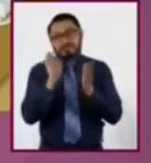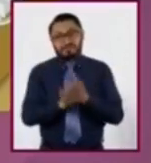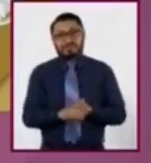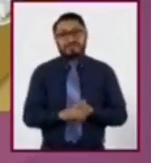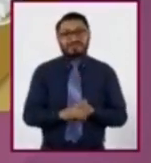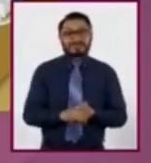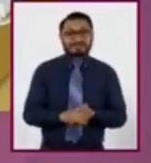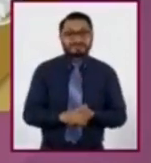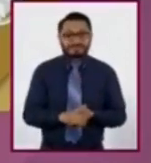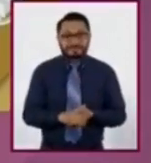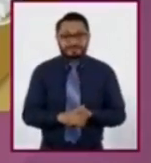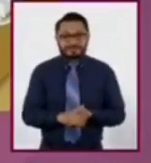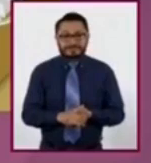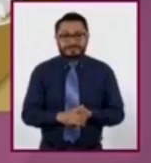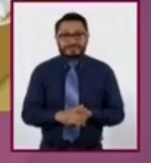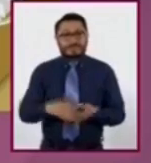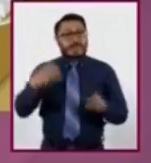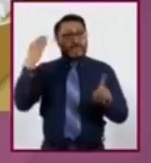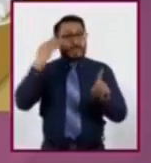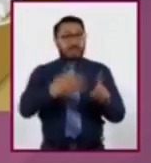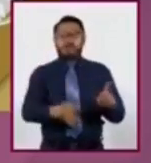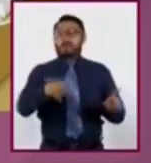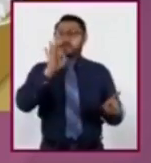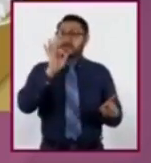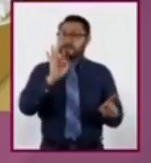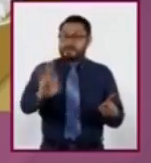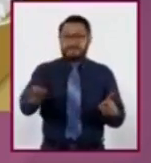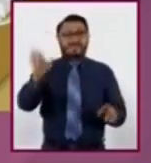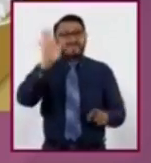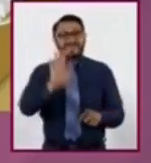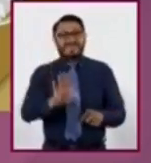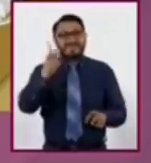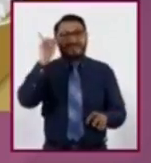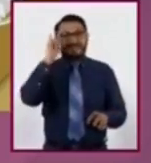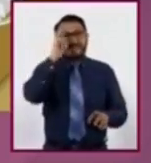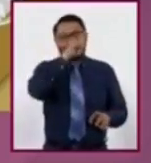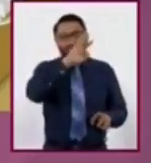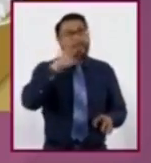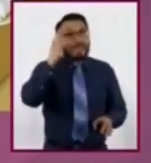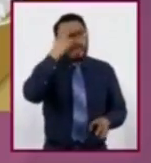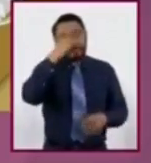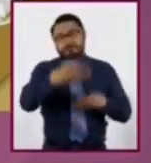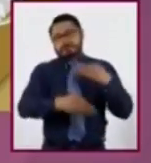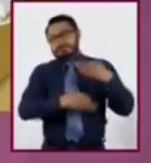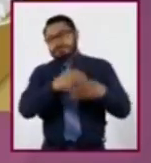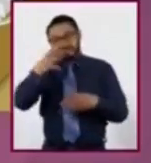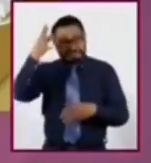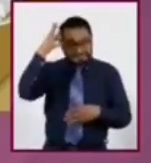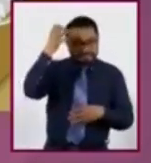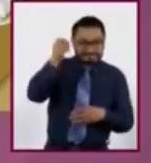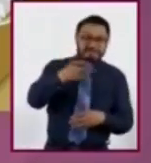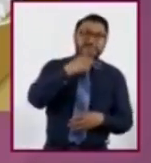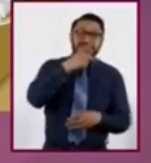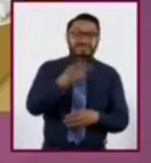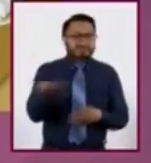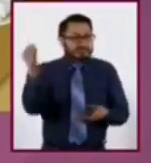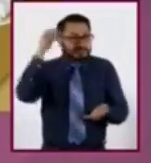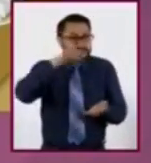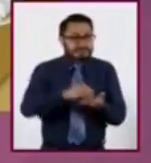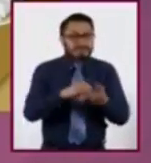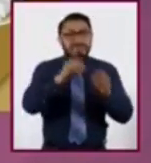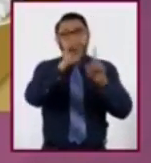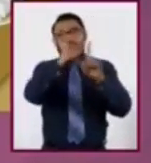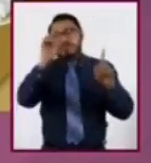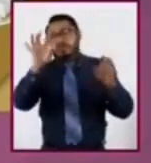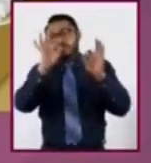Este sí que es un reto. Suena un poco complicado recordar todos los conceptos que vimos y ponerlos en el orden